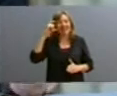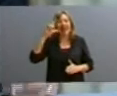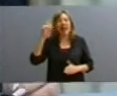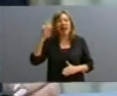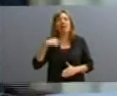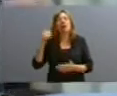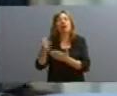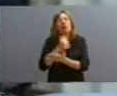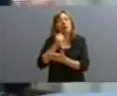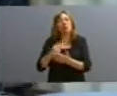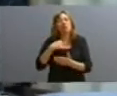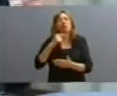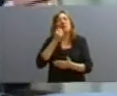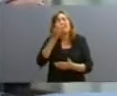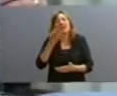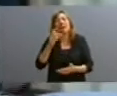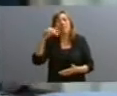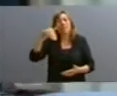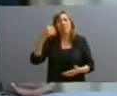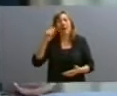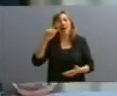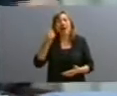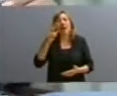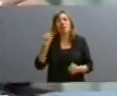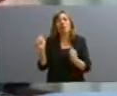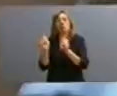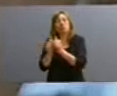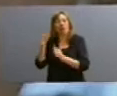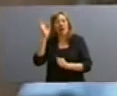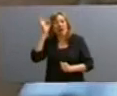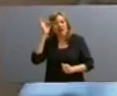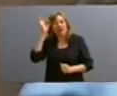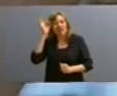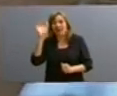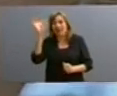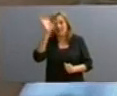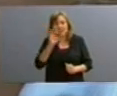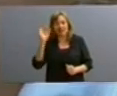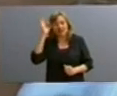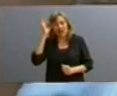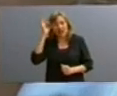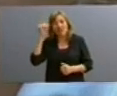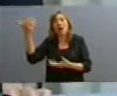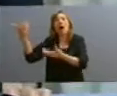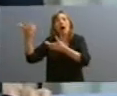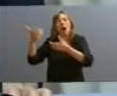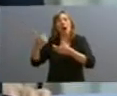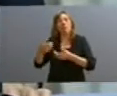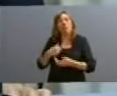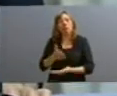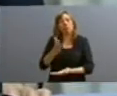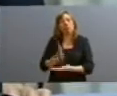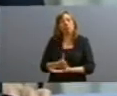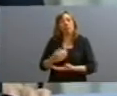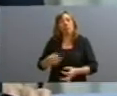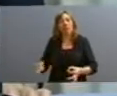Malabo. Todos los países africanos en su declaración apoyando la postura de Argentina en